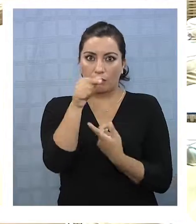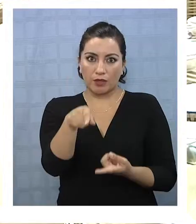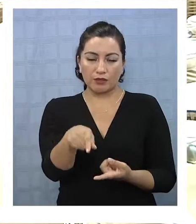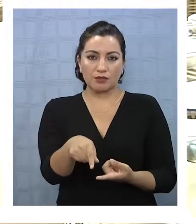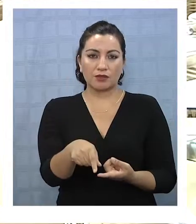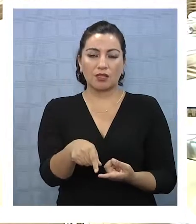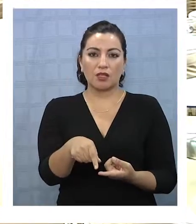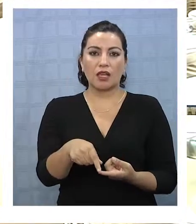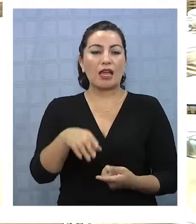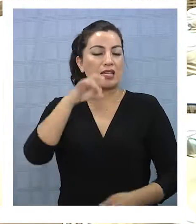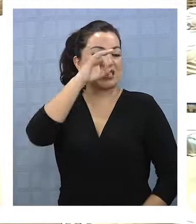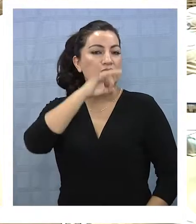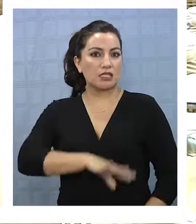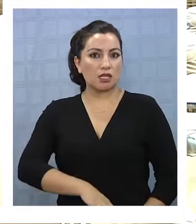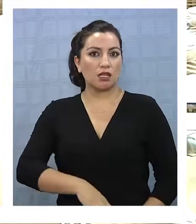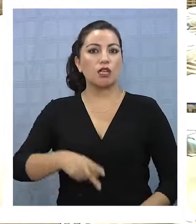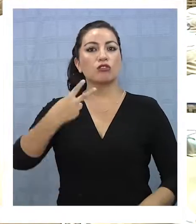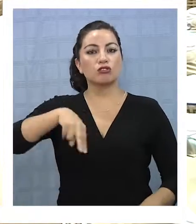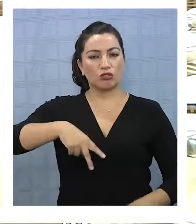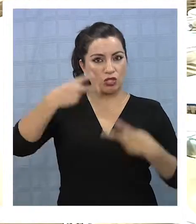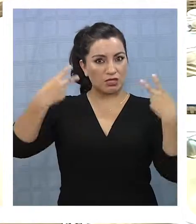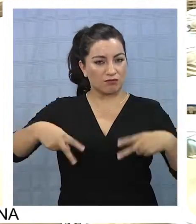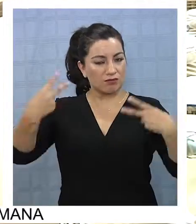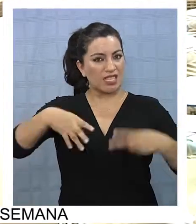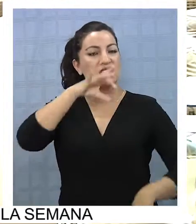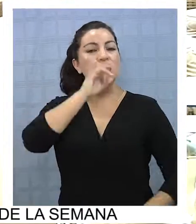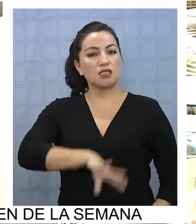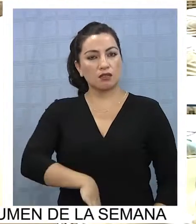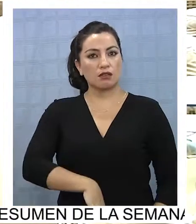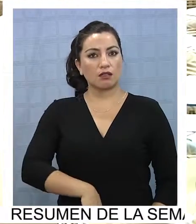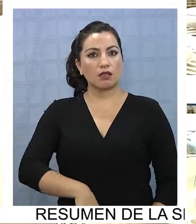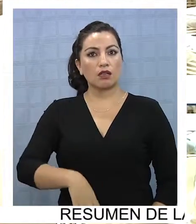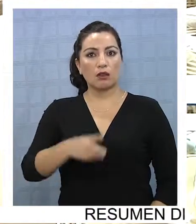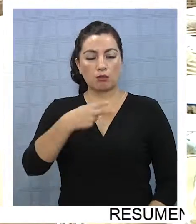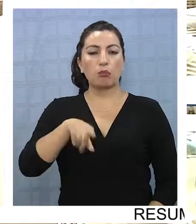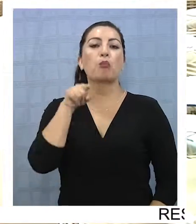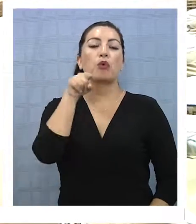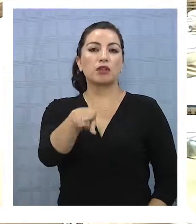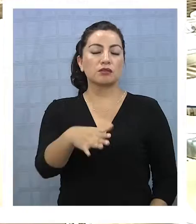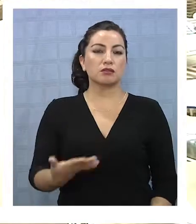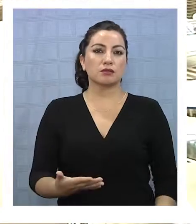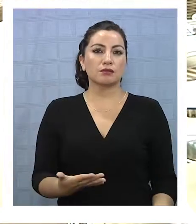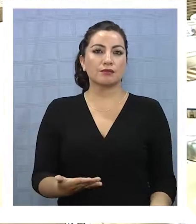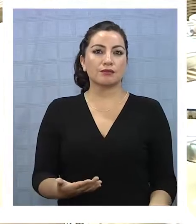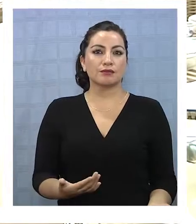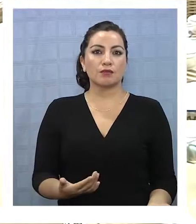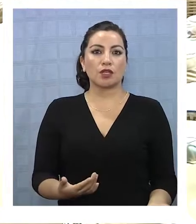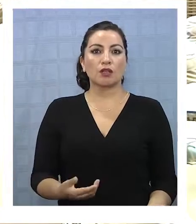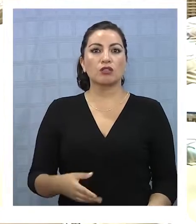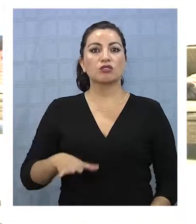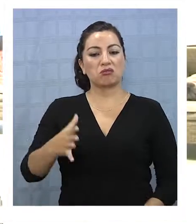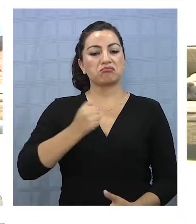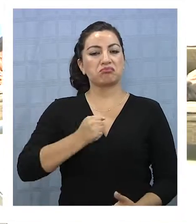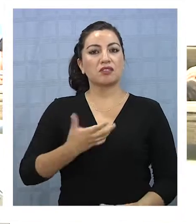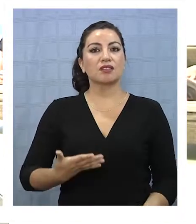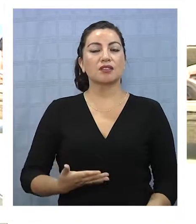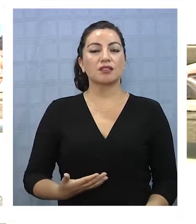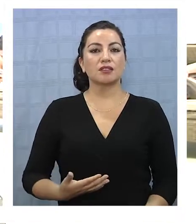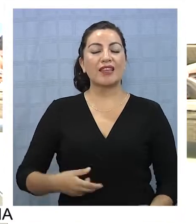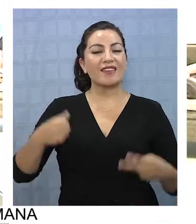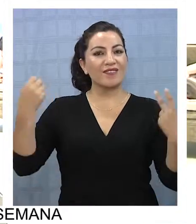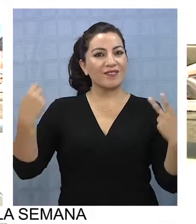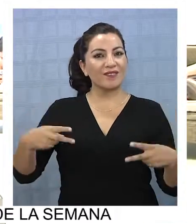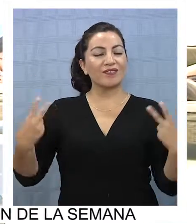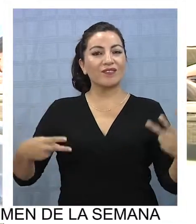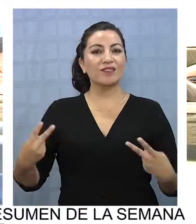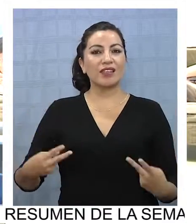al cantante chileno porque estamos en Viña, estamos en Chile, ¿cachai? Nada más que por eso, porque nos lo merecemos. El festival está